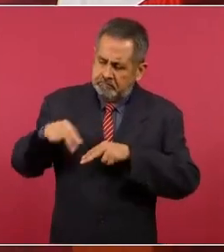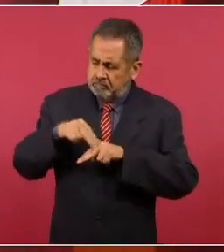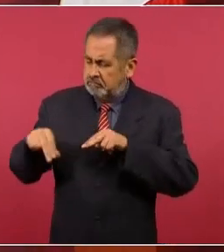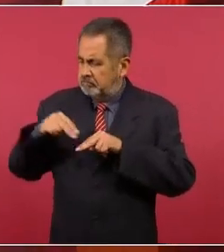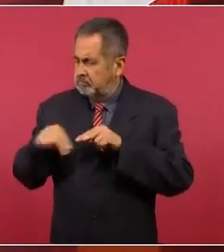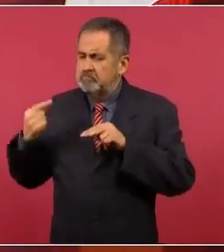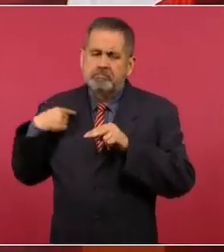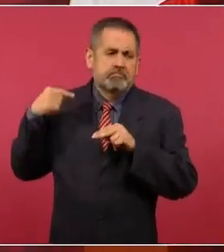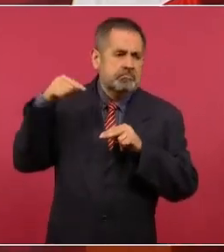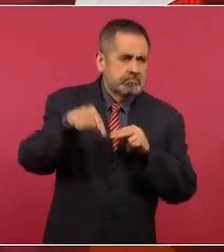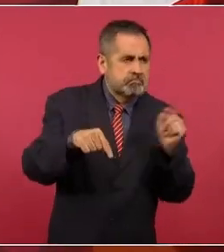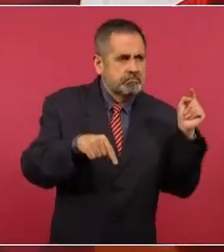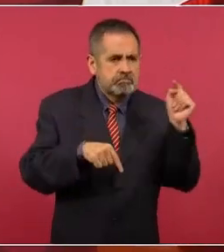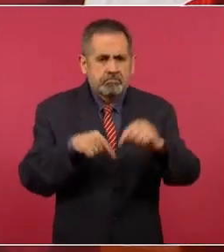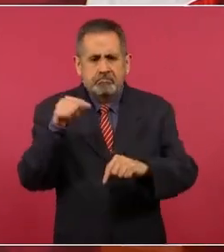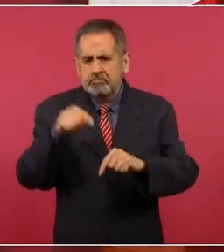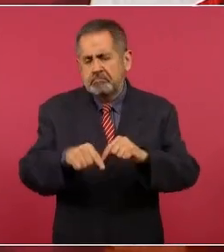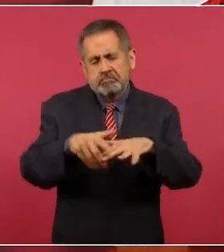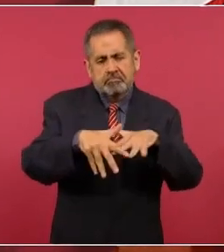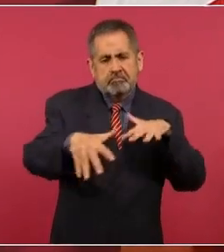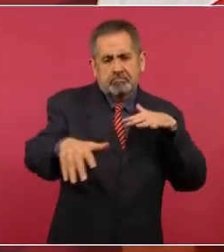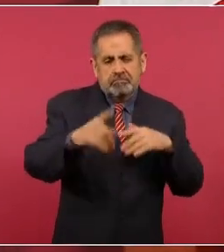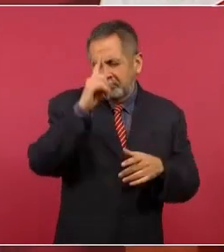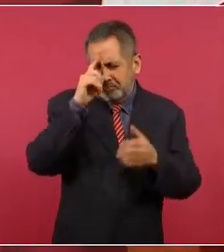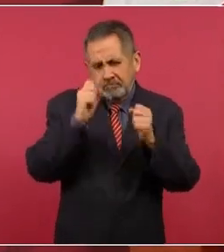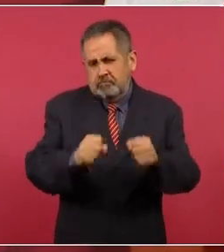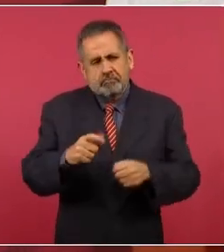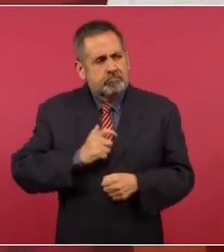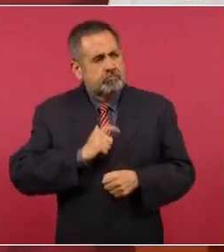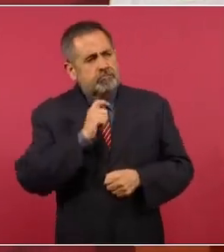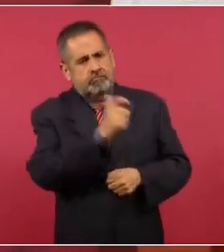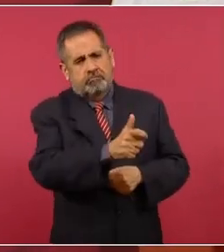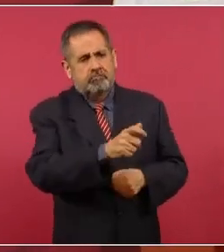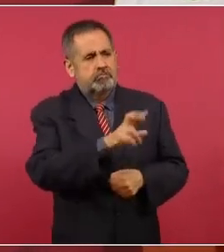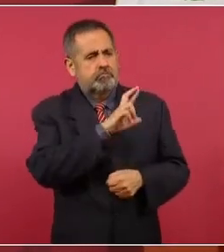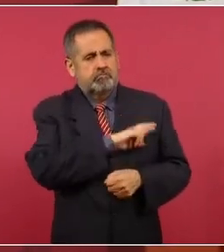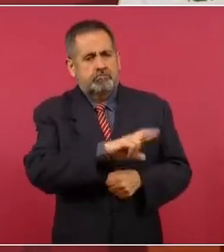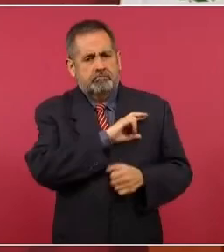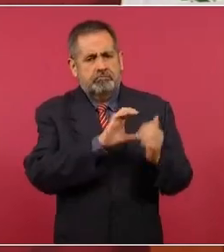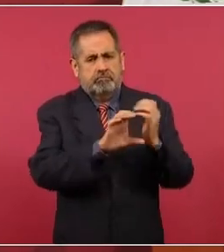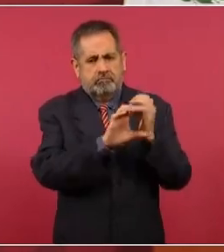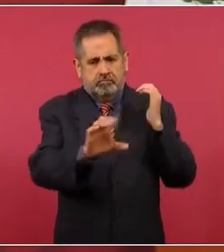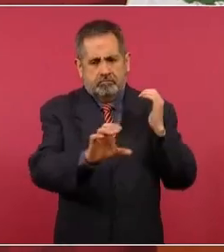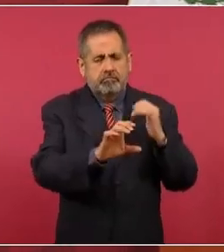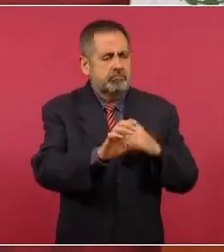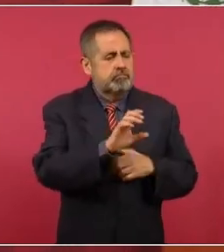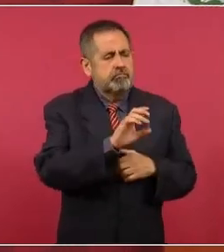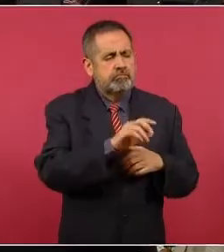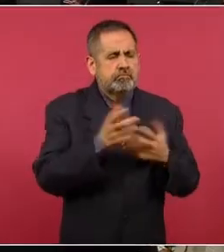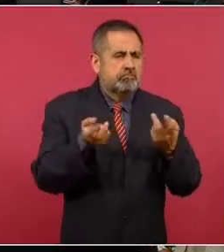y seguramente van a rentar autobuses,